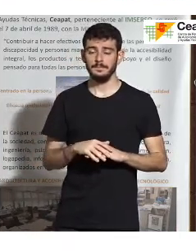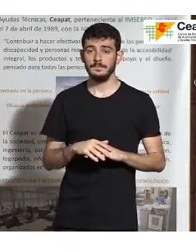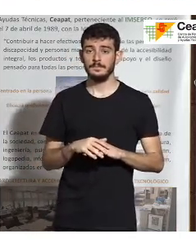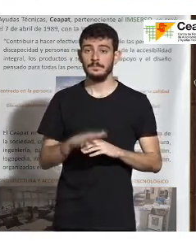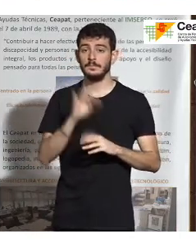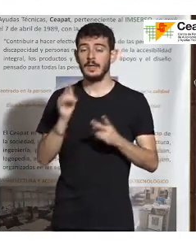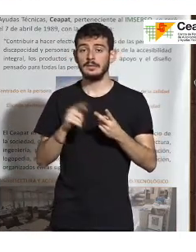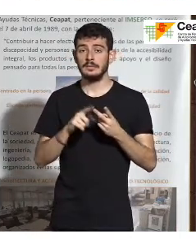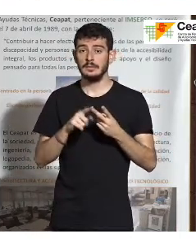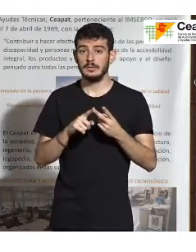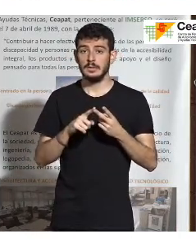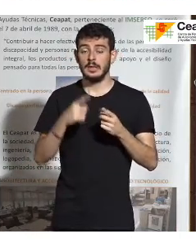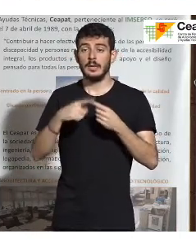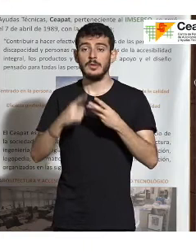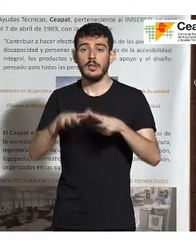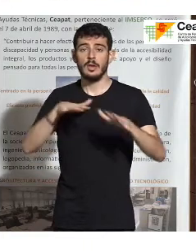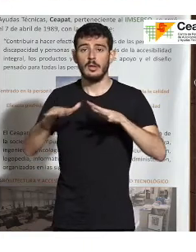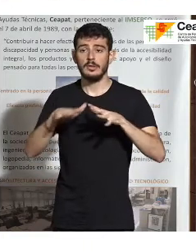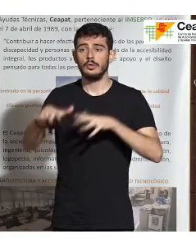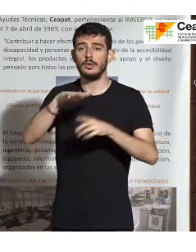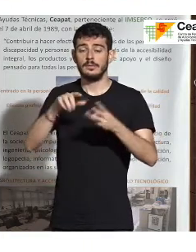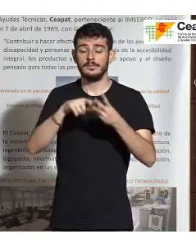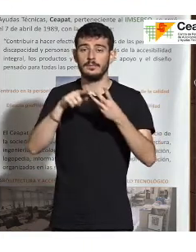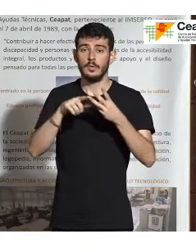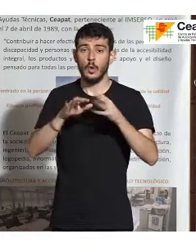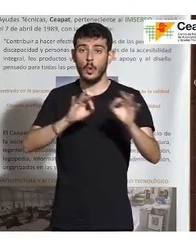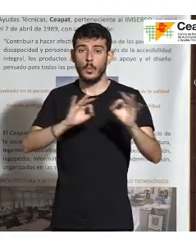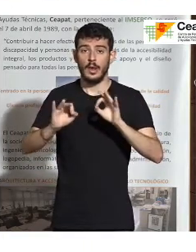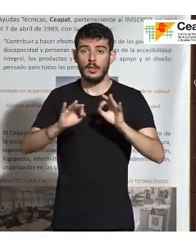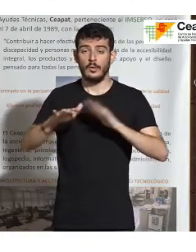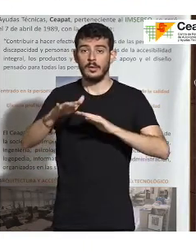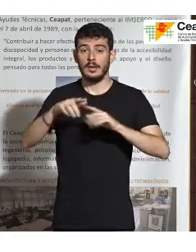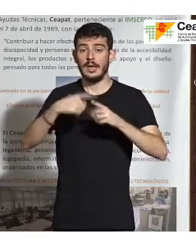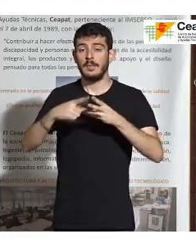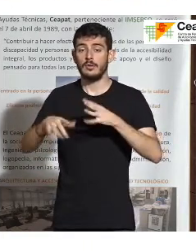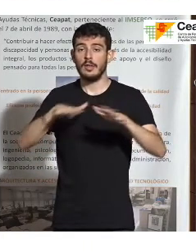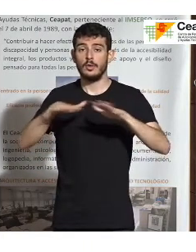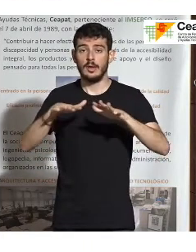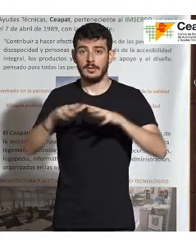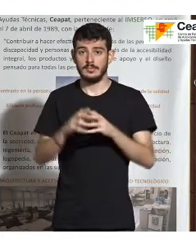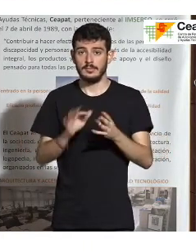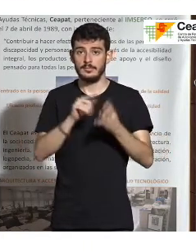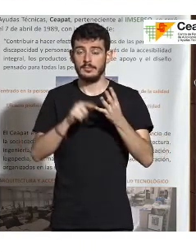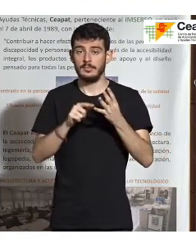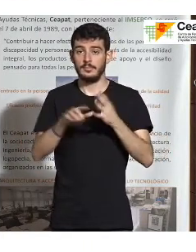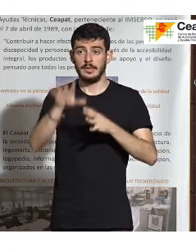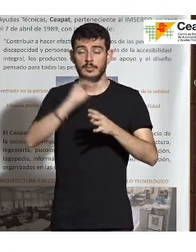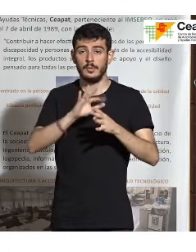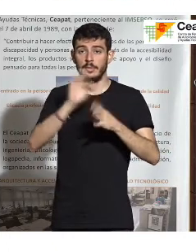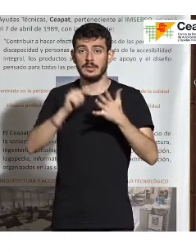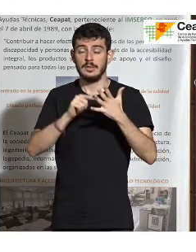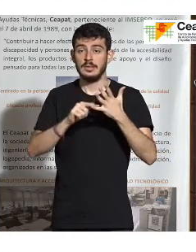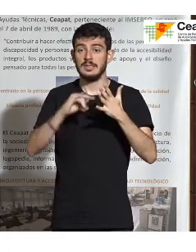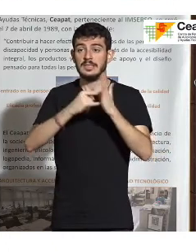Localización de los elementos accionables. Operación de los elementos accionables. Percepción del retorno. Comprensión del